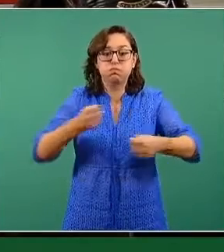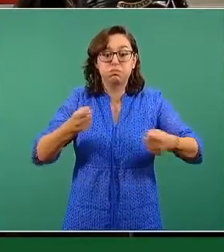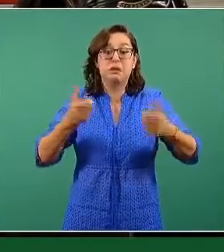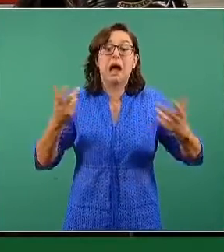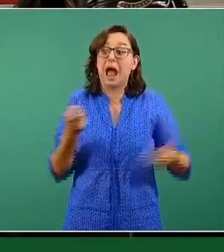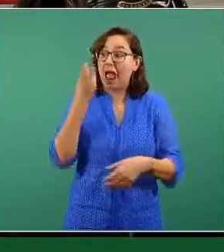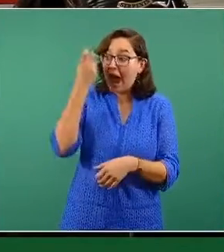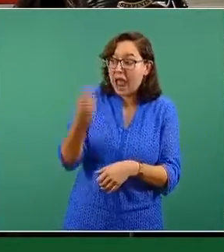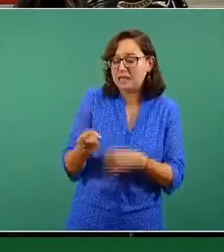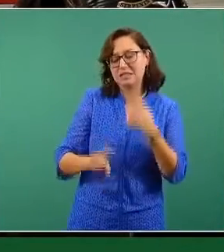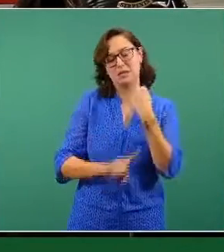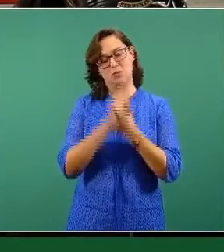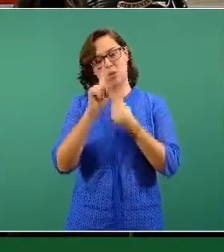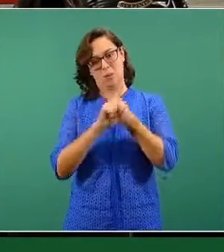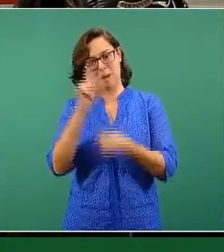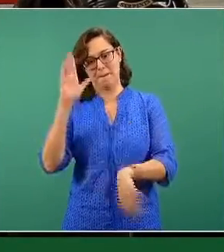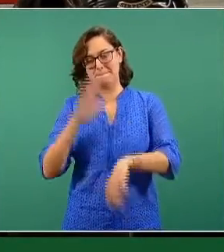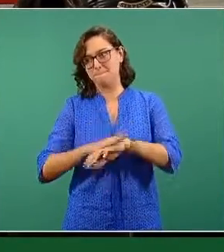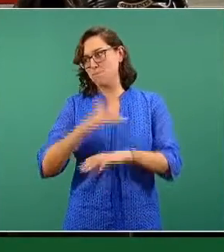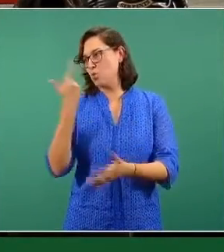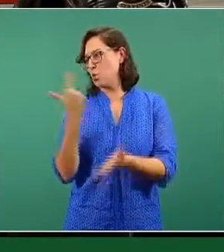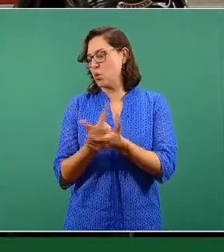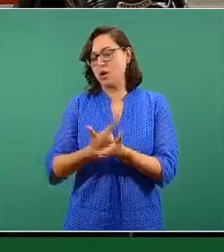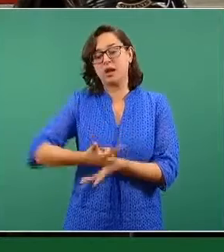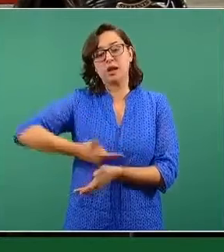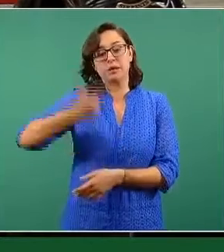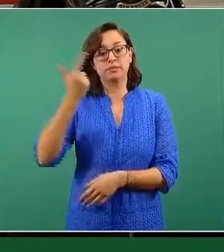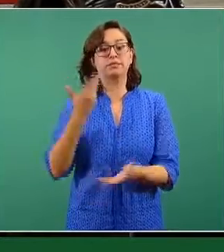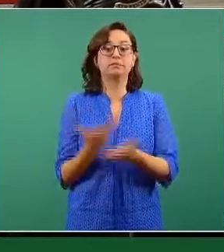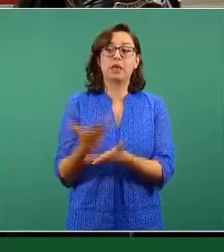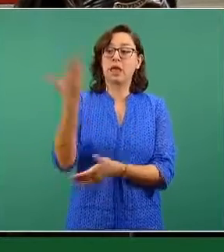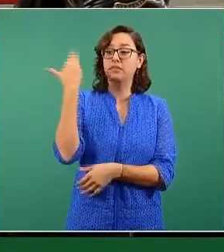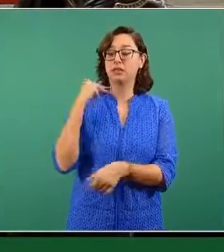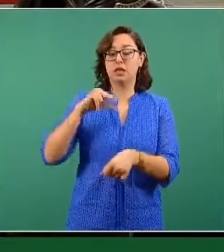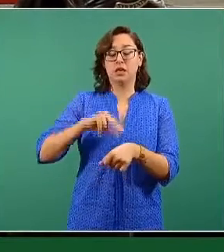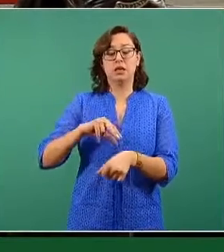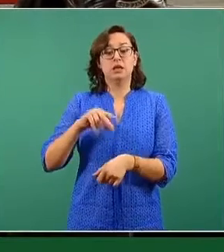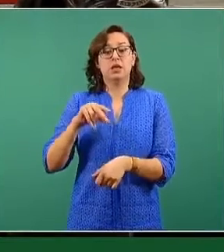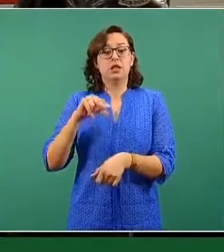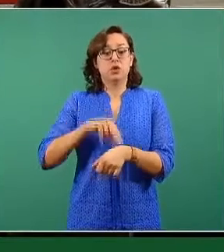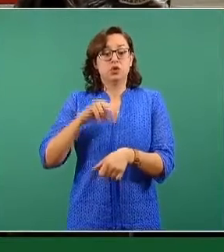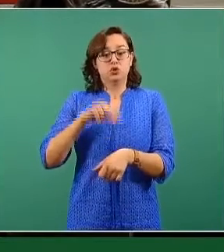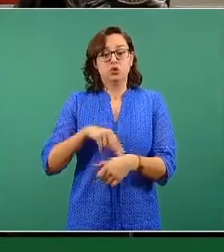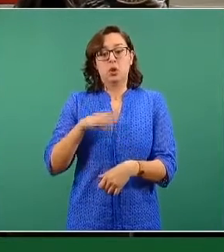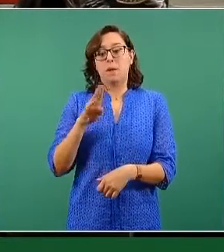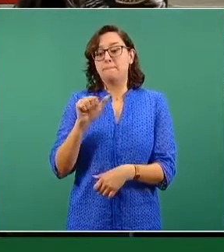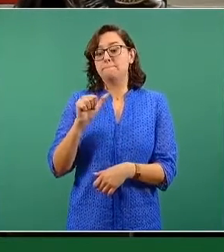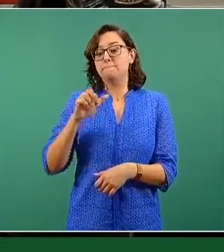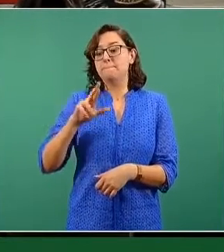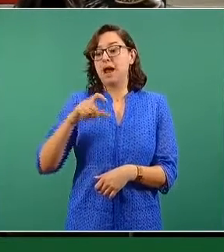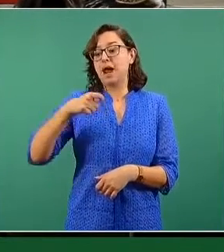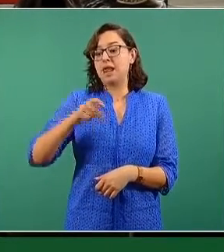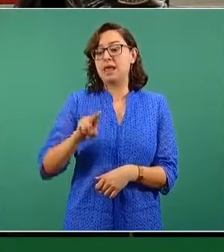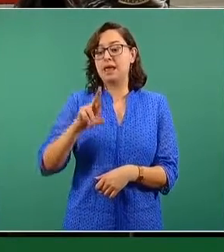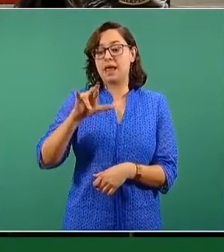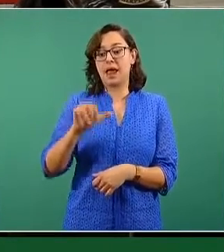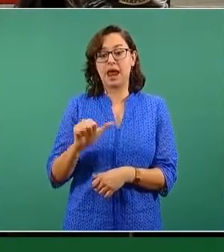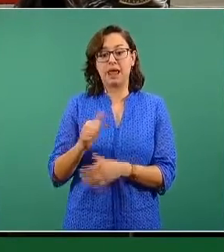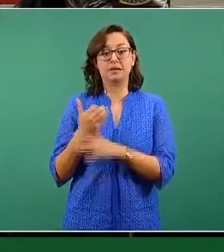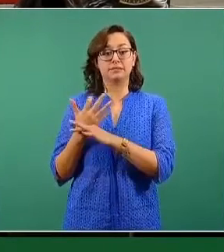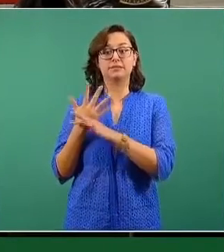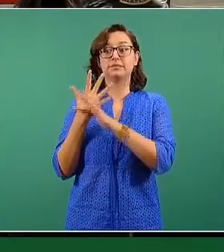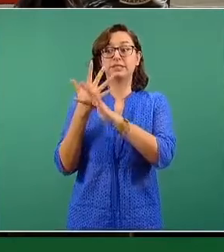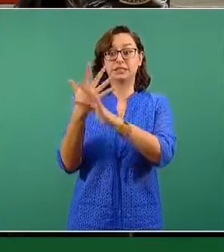en una ocasión lo presentó el doctor Simón Barquera del Instituto Nacional de Salud Pública, que cerca de más de 40 mil